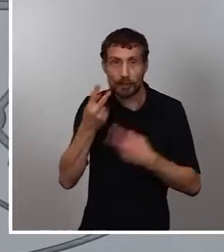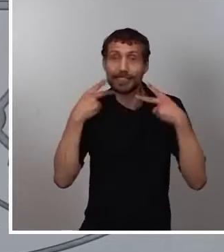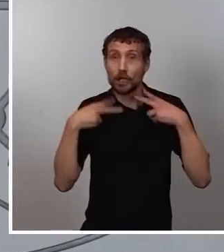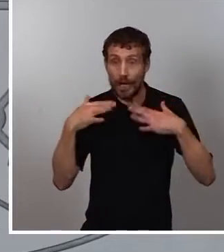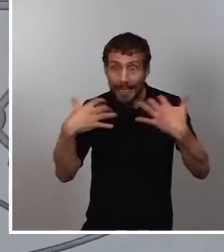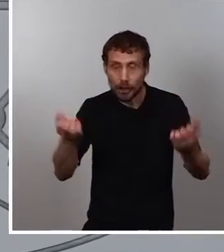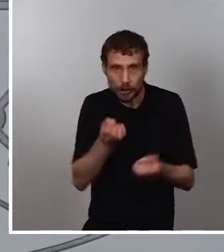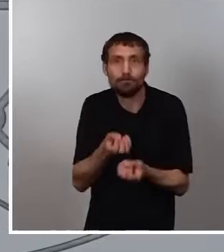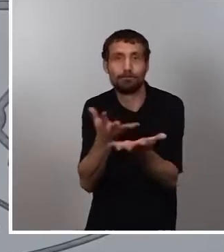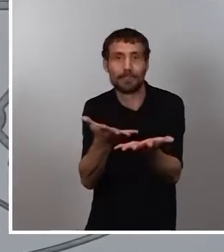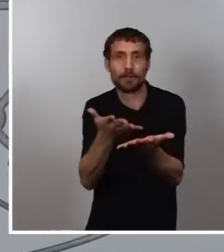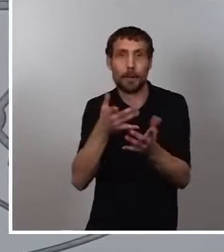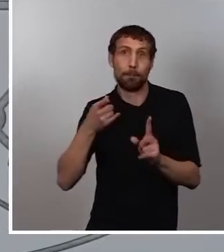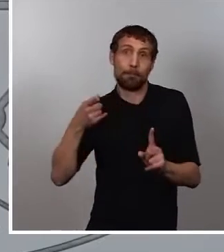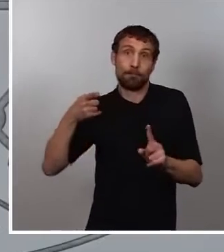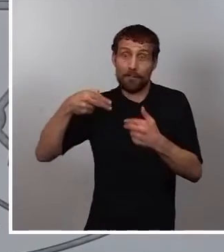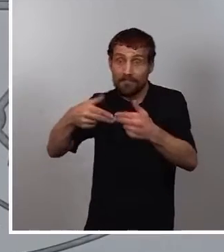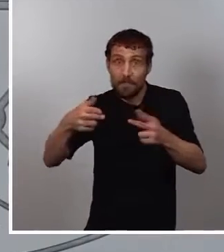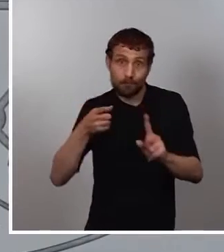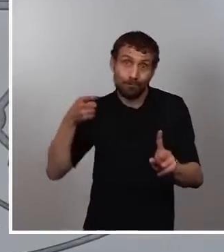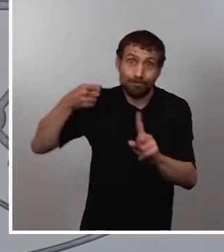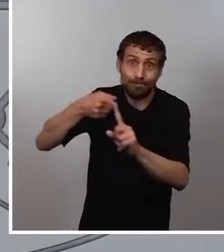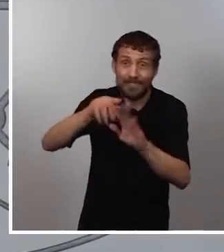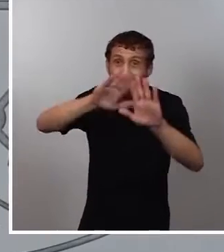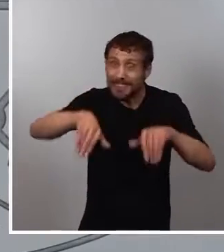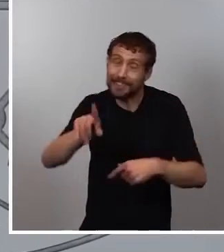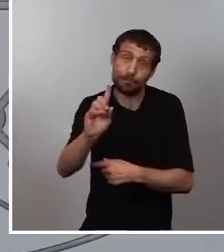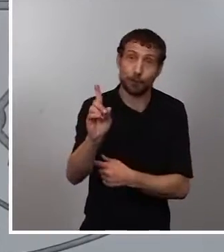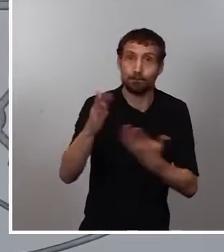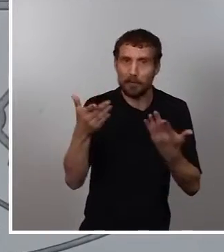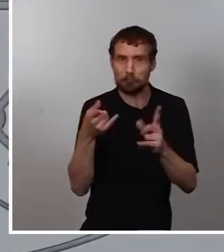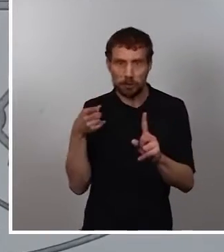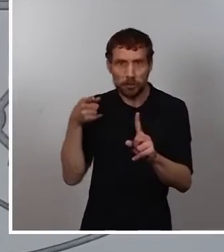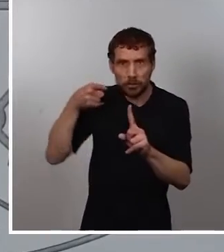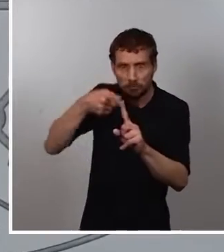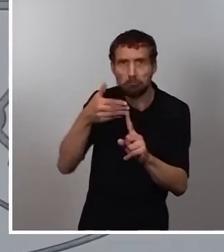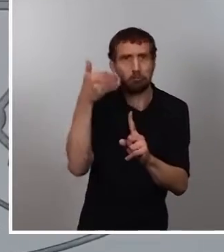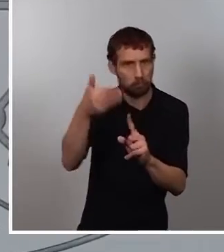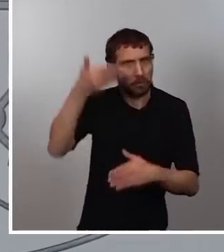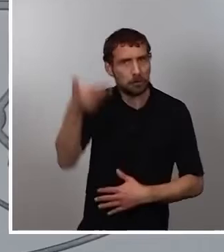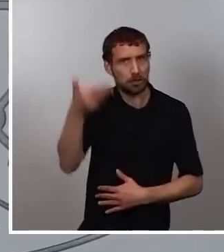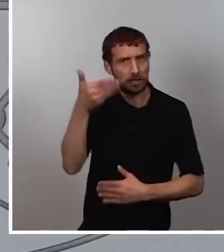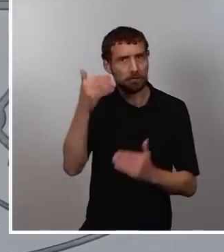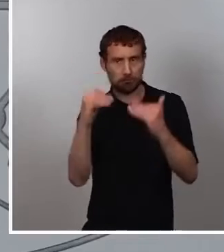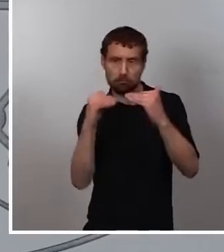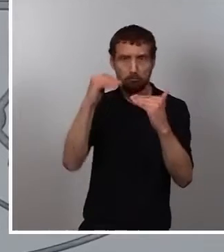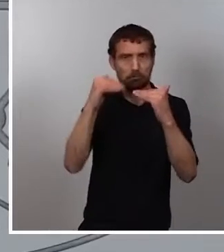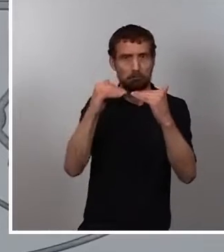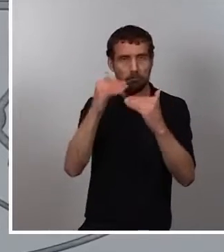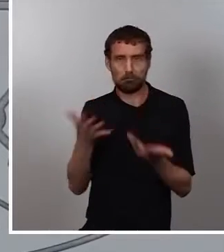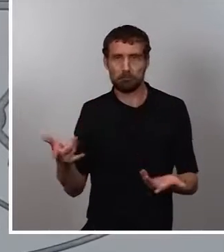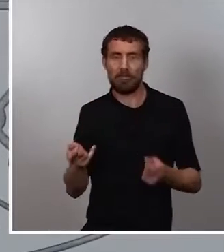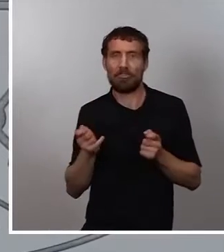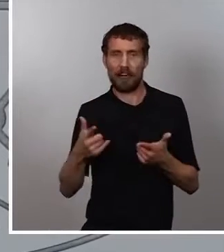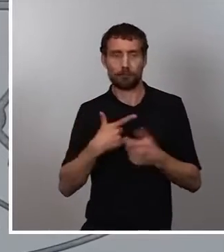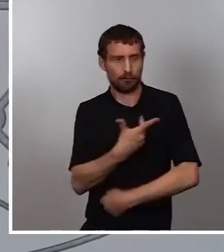meta final, pero evidentemente alcanzamos una meta volante muy importante, que da una amplísima cobertura vacunal y que